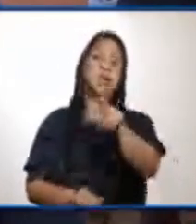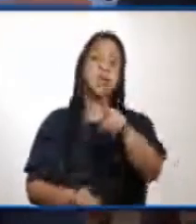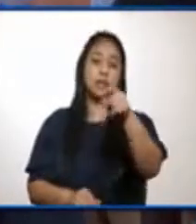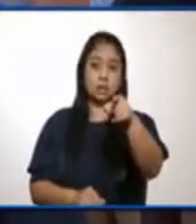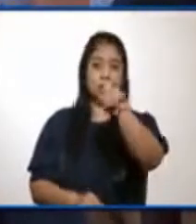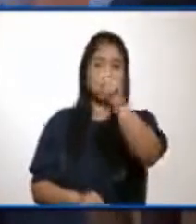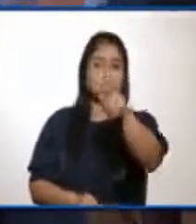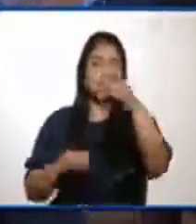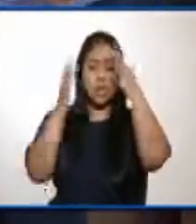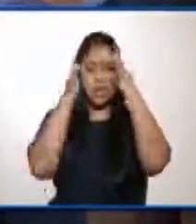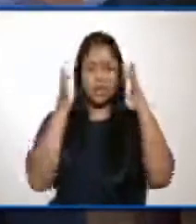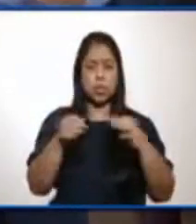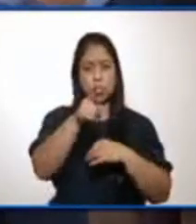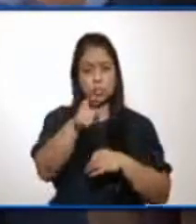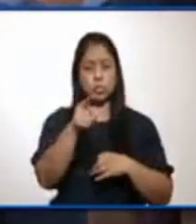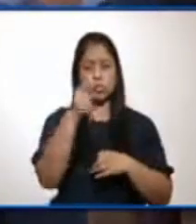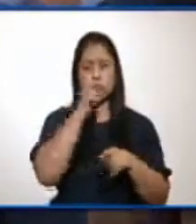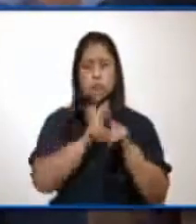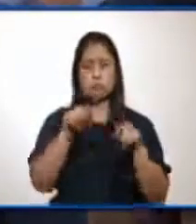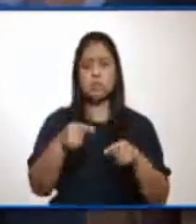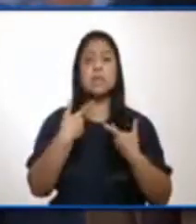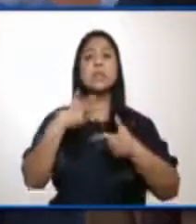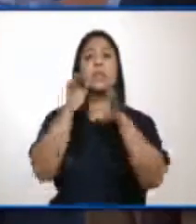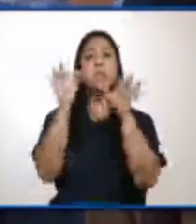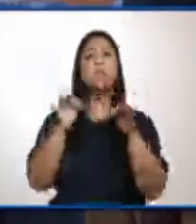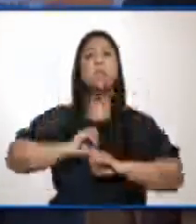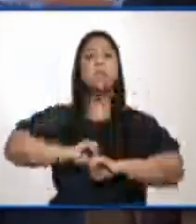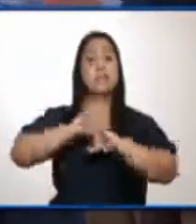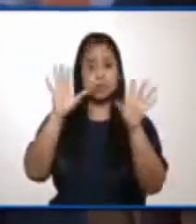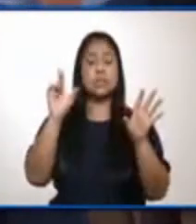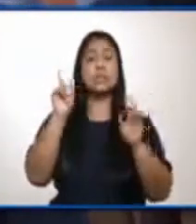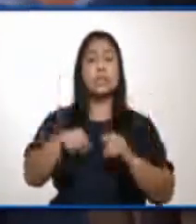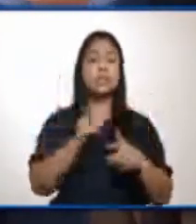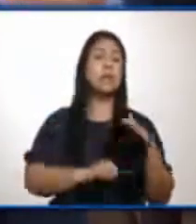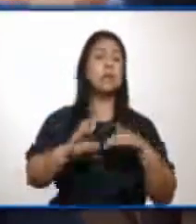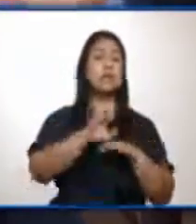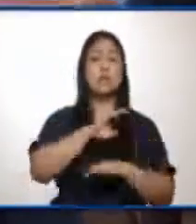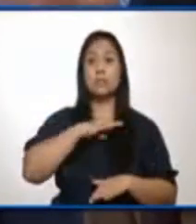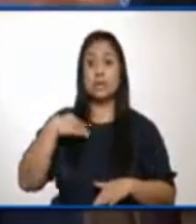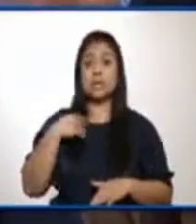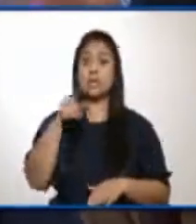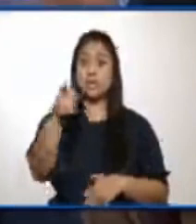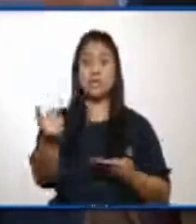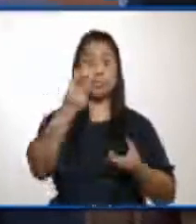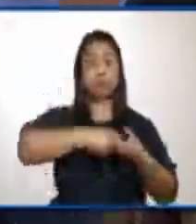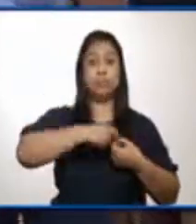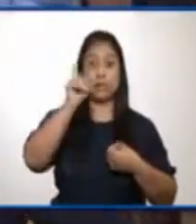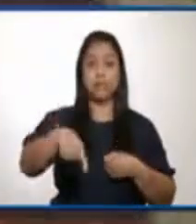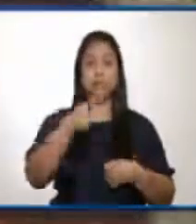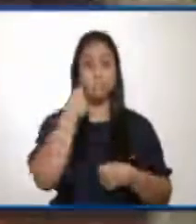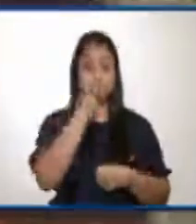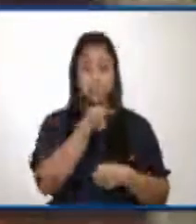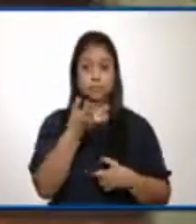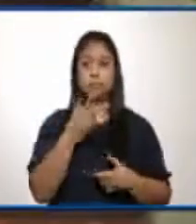la Corte de Constitucionalidad se realice de manera transparente, tomando en cuenta que se realiza en Consejo de Ministros y usted tiene que estar presente ahí. Gracias, ministra.